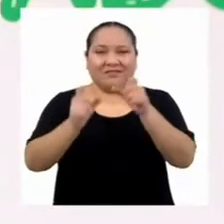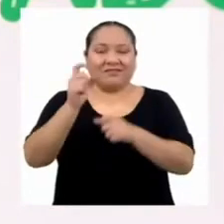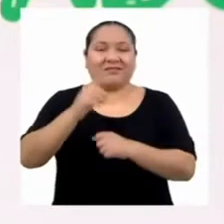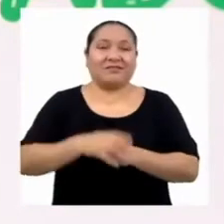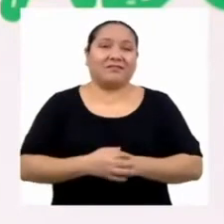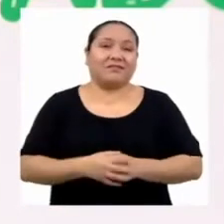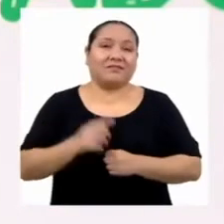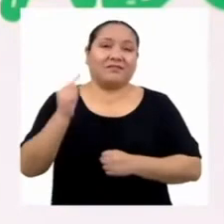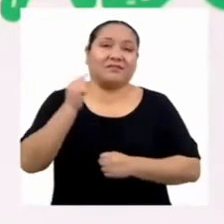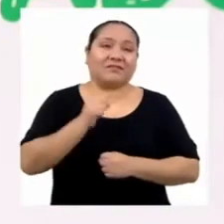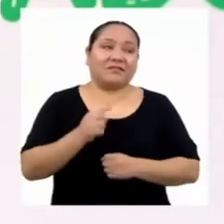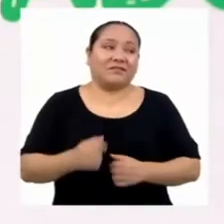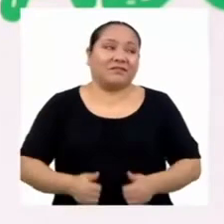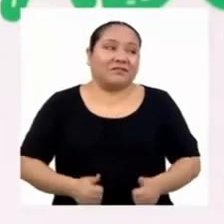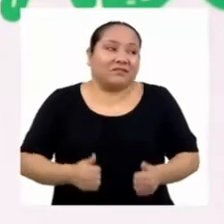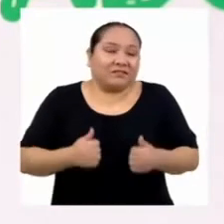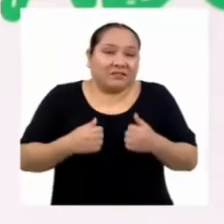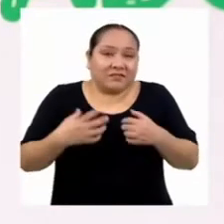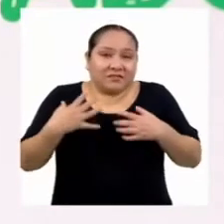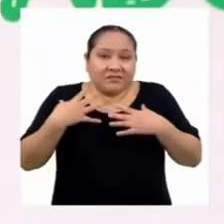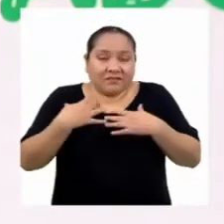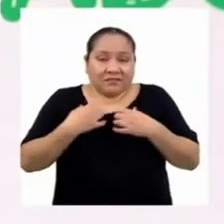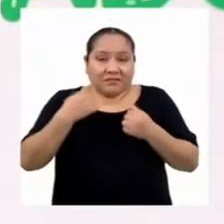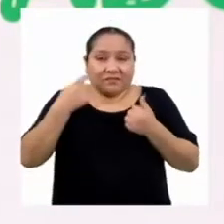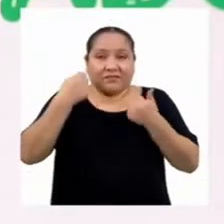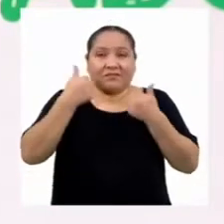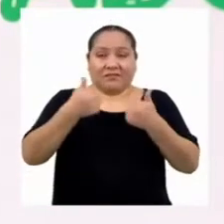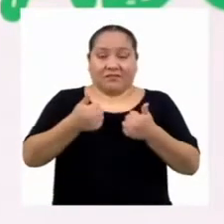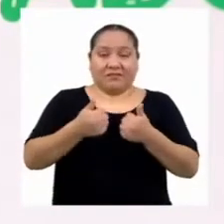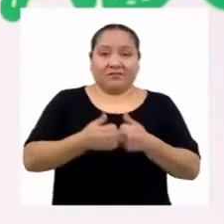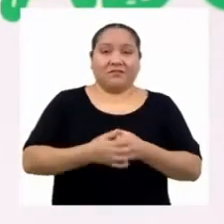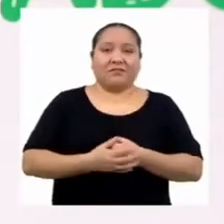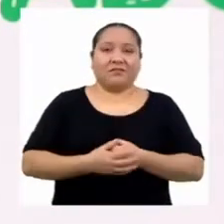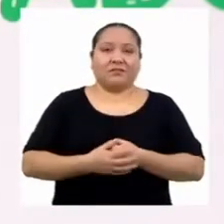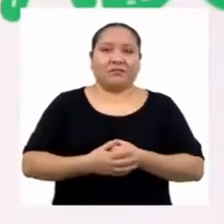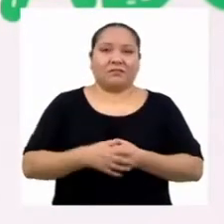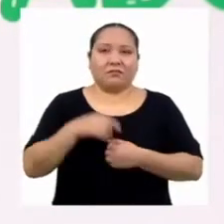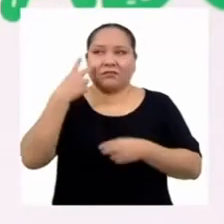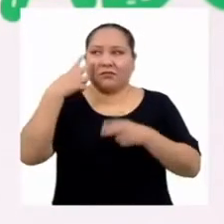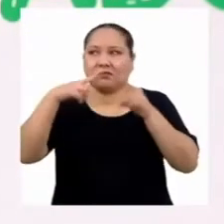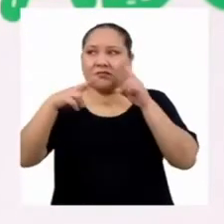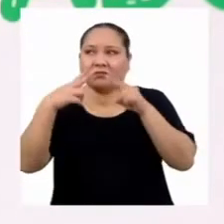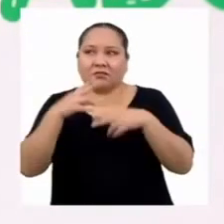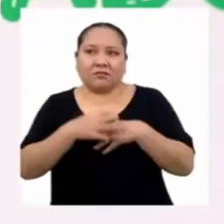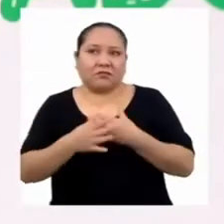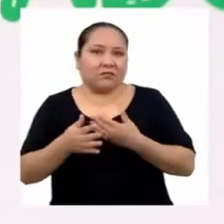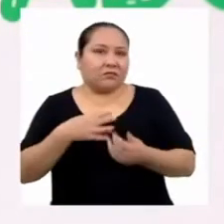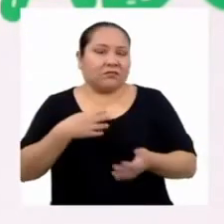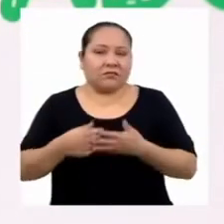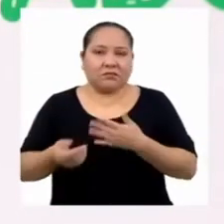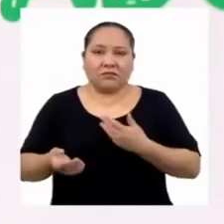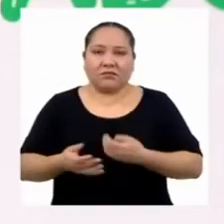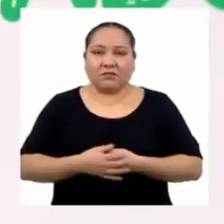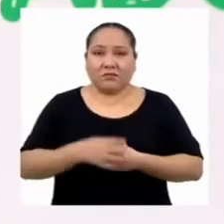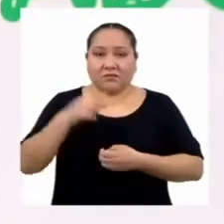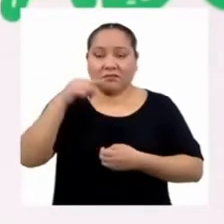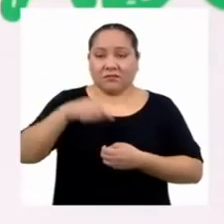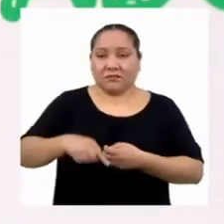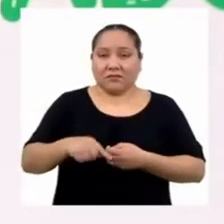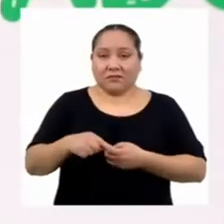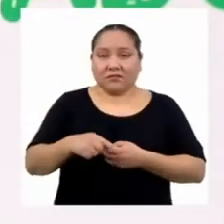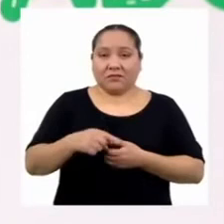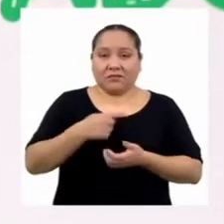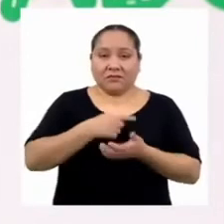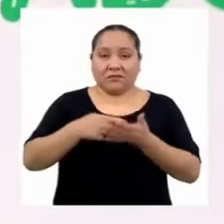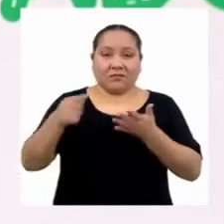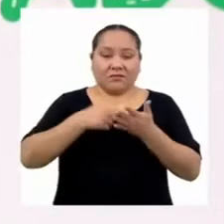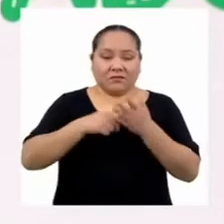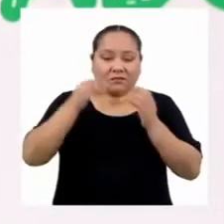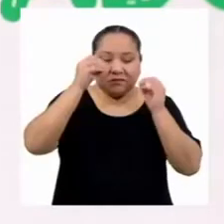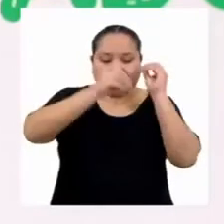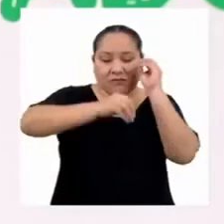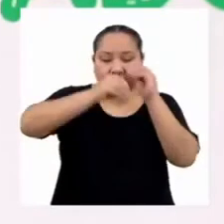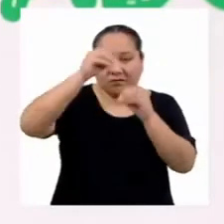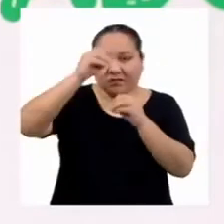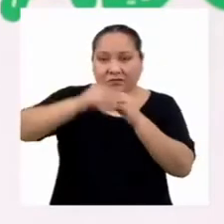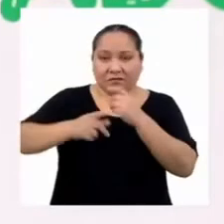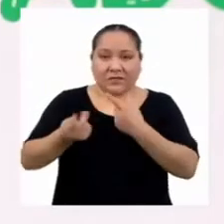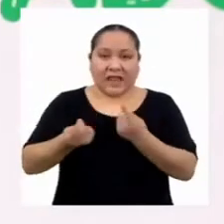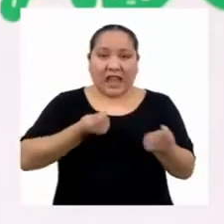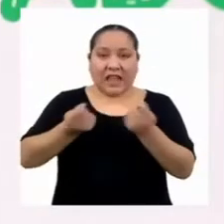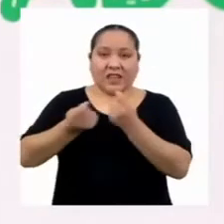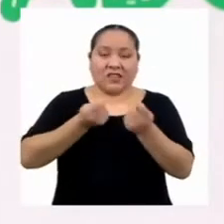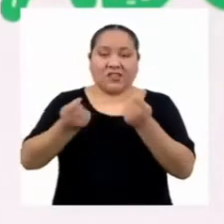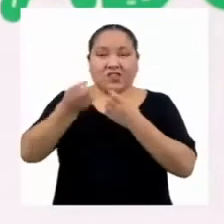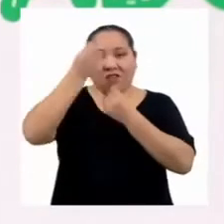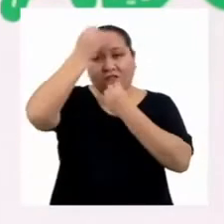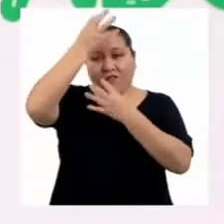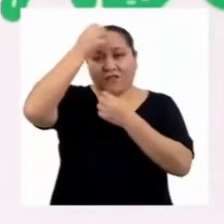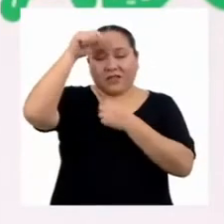hábitos de vida saludable es bueno. Lo veas por donde lo veas. Esta semana aplicaremos nuestros conocimientos de gestión de datos a